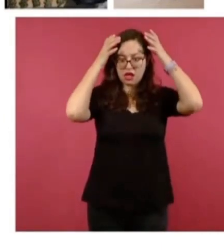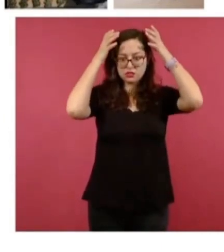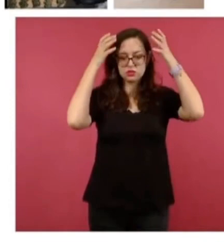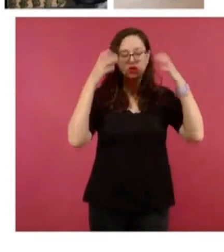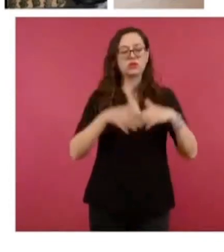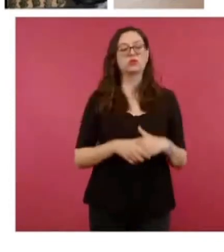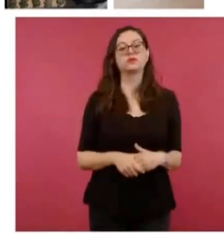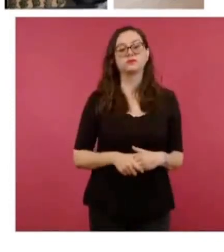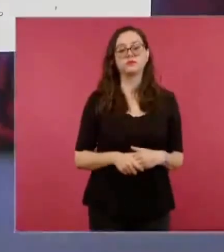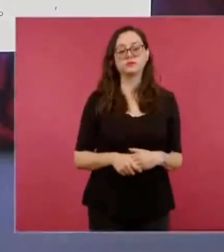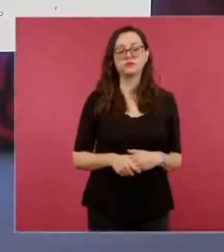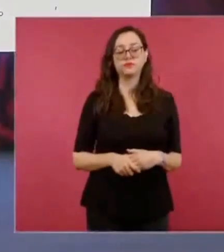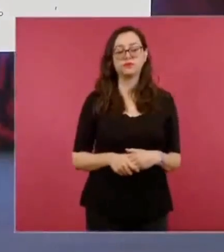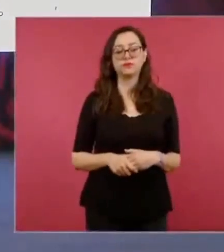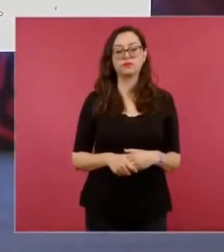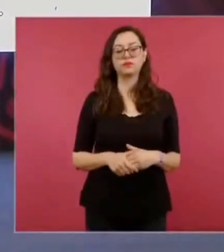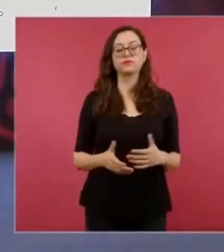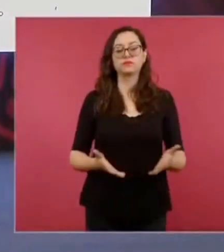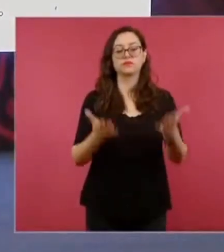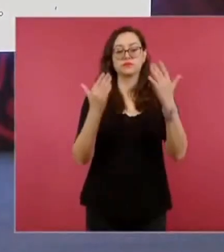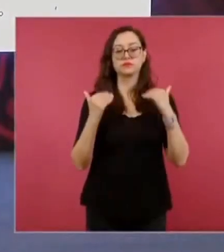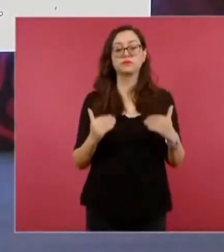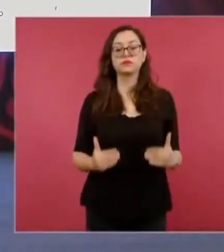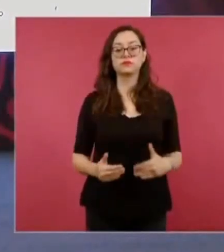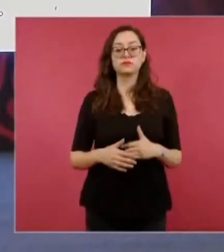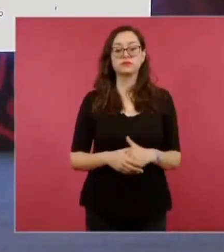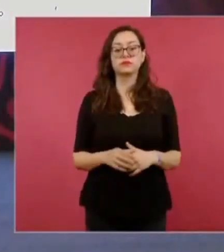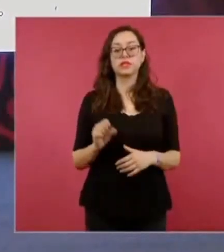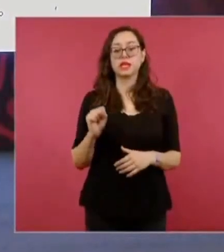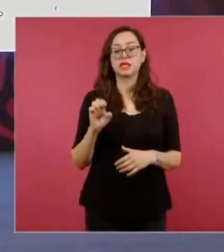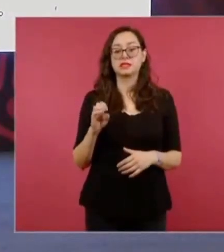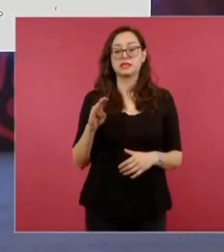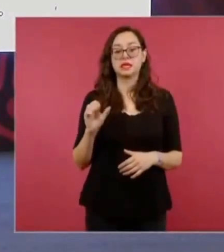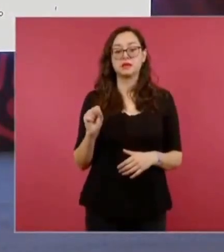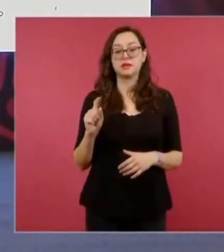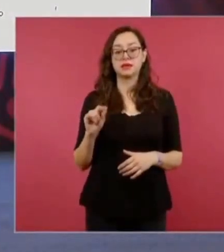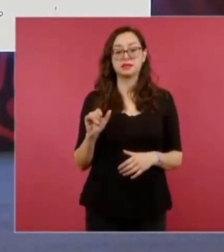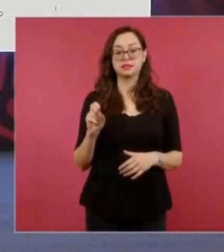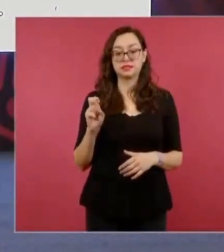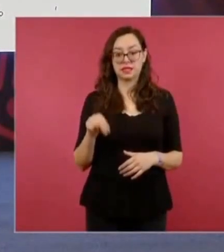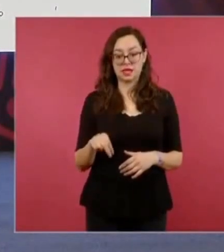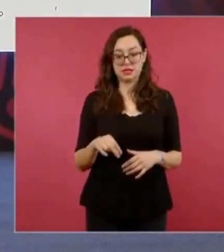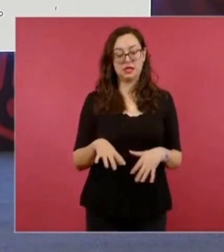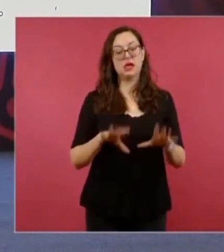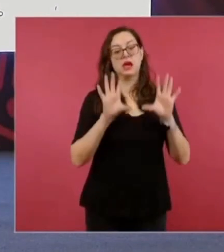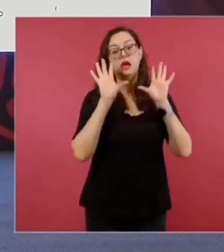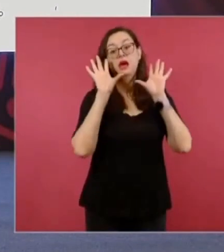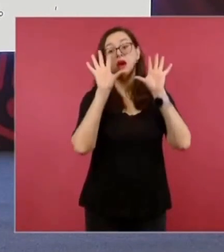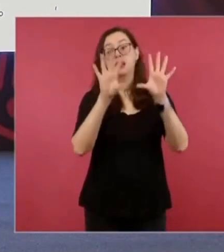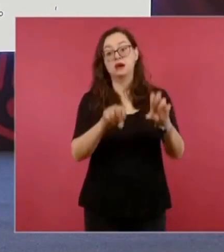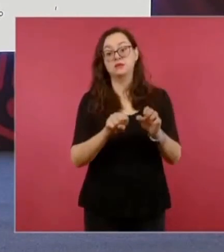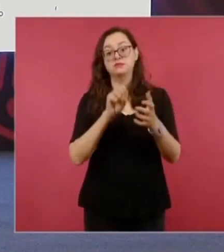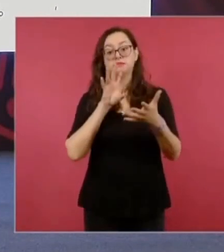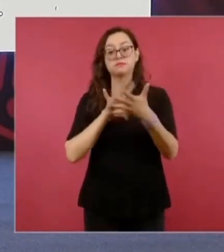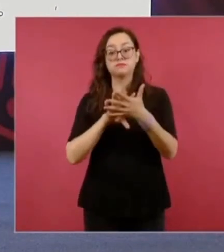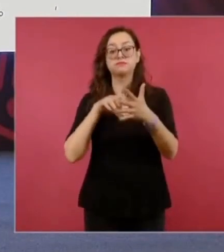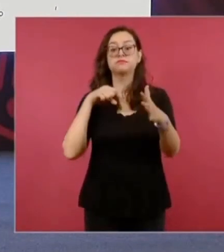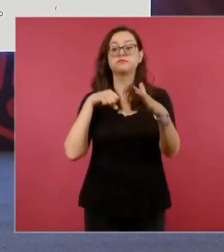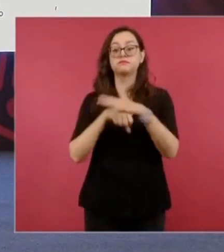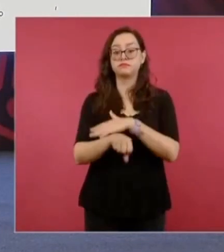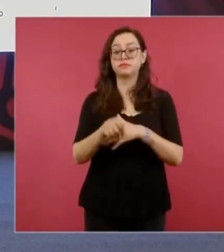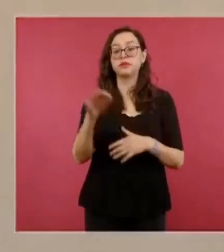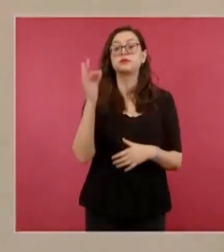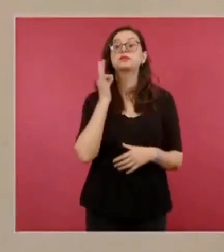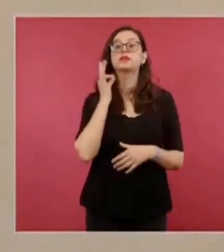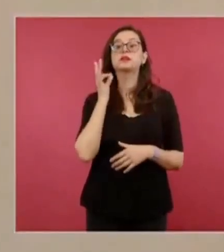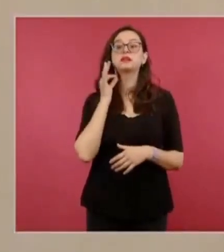Esta detención es de Sebastián Alejandro N., él fue detenido por la Fiscalía de Veracruz, tras cumplimentar una